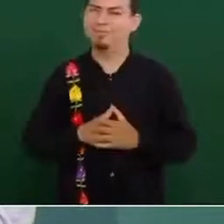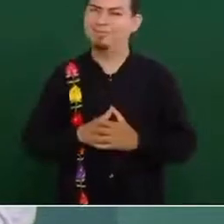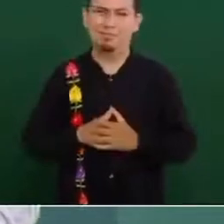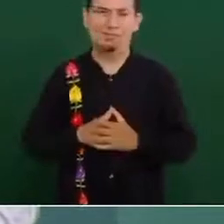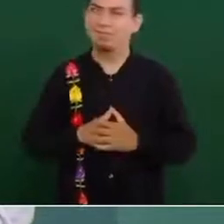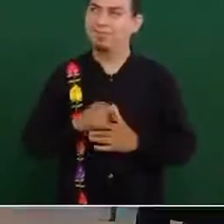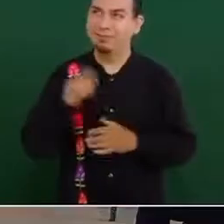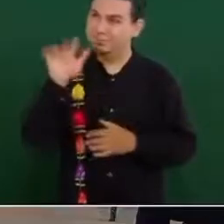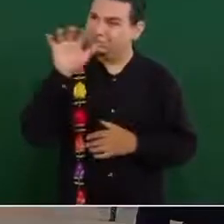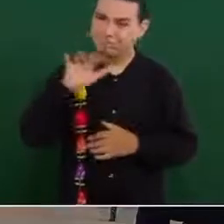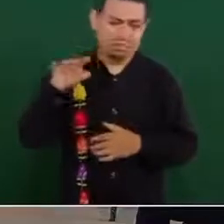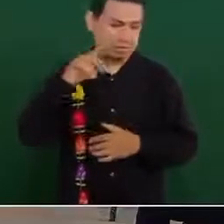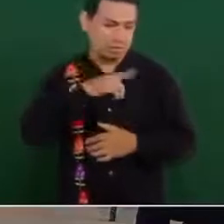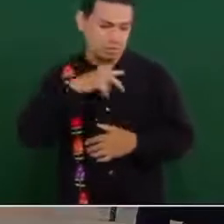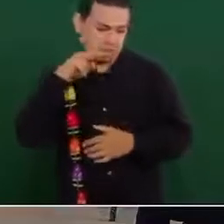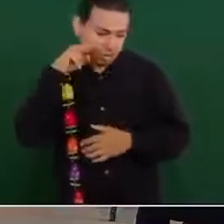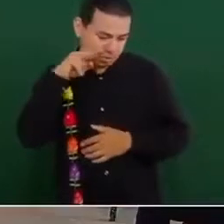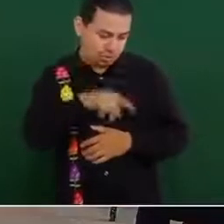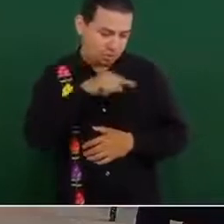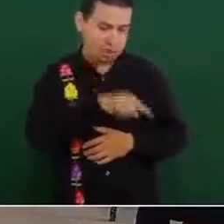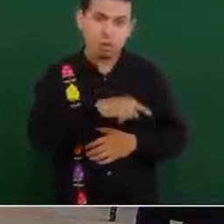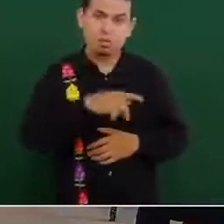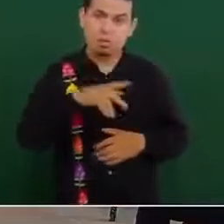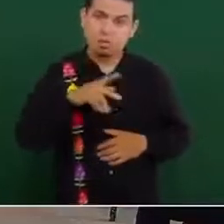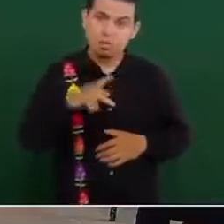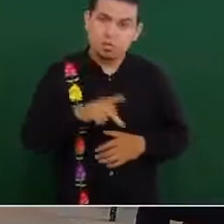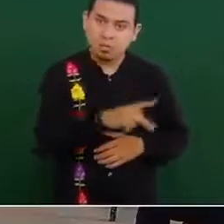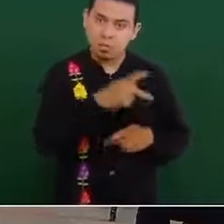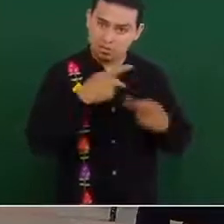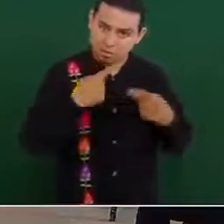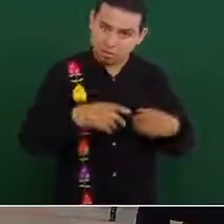Por eso, están